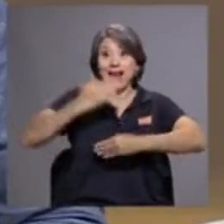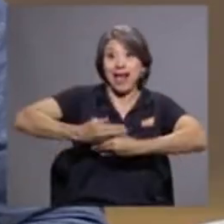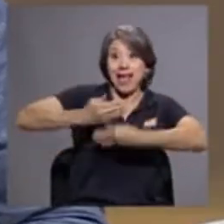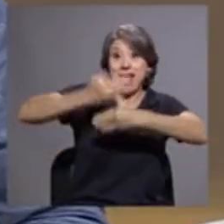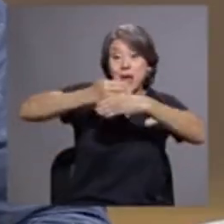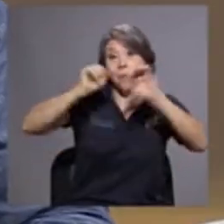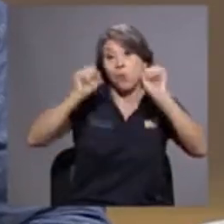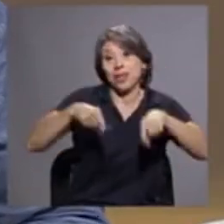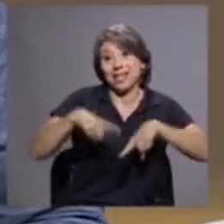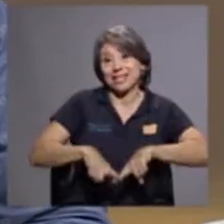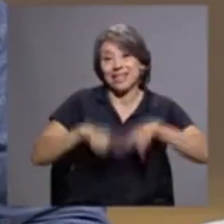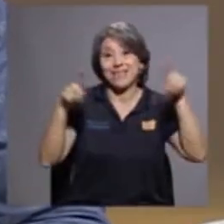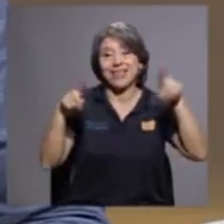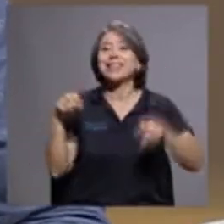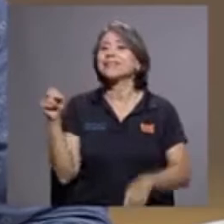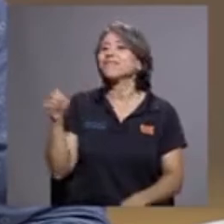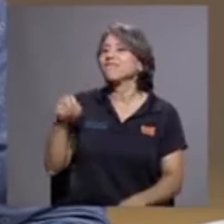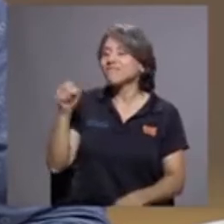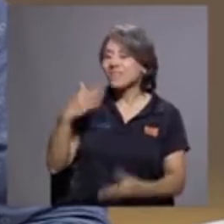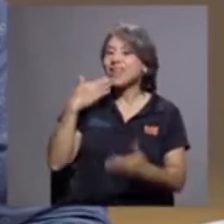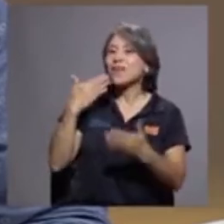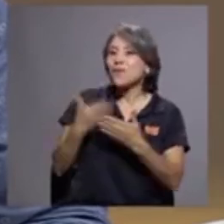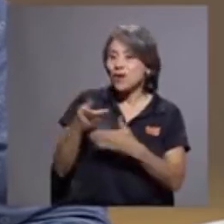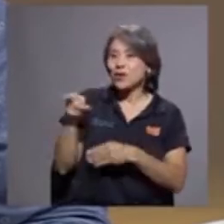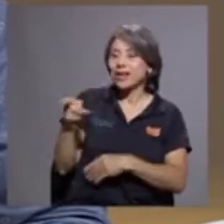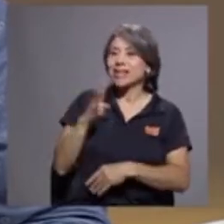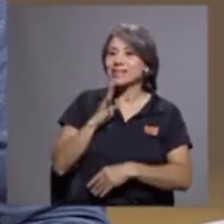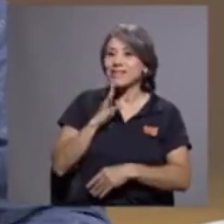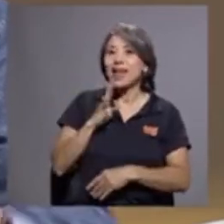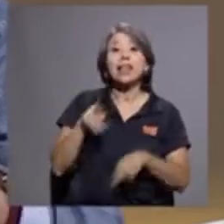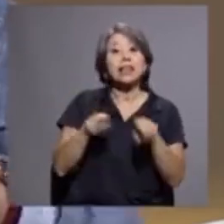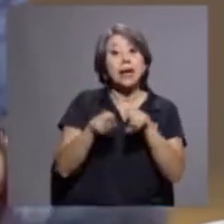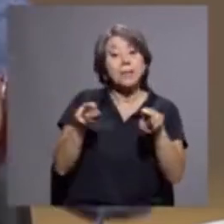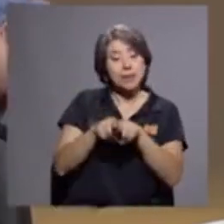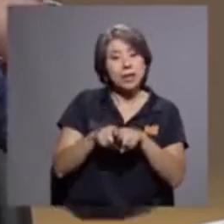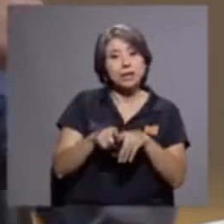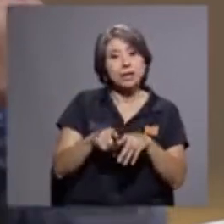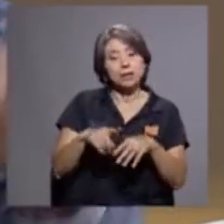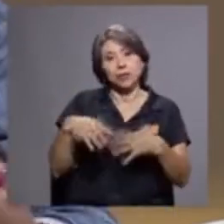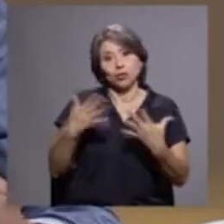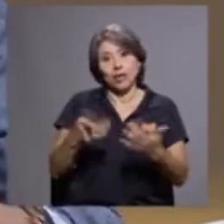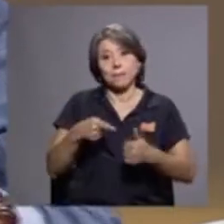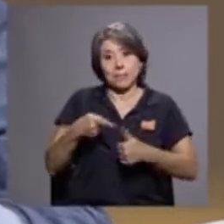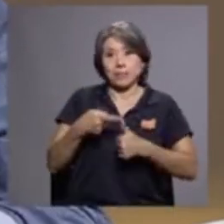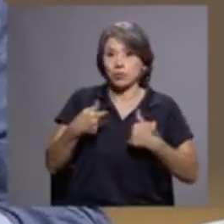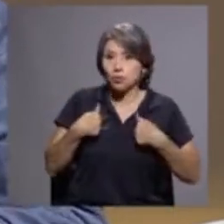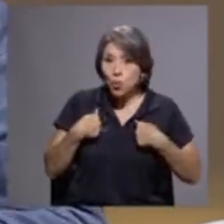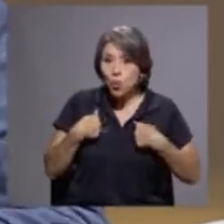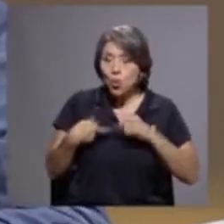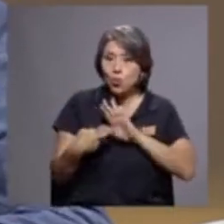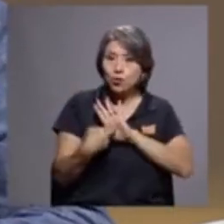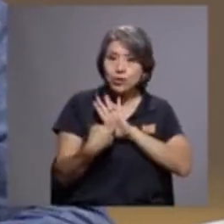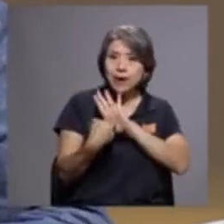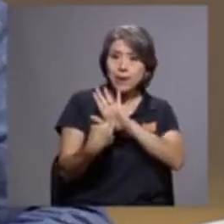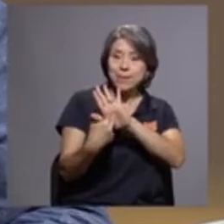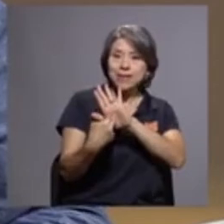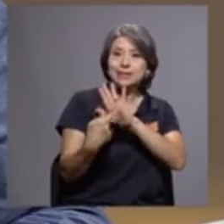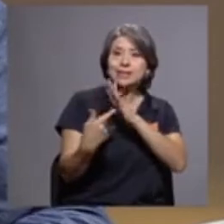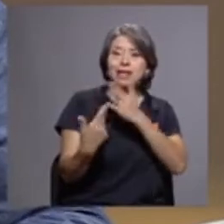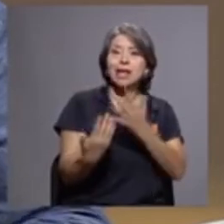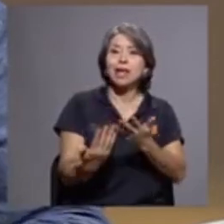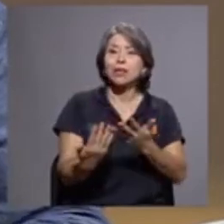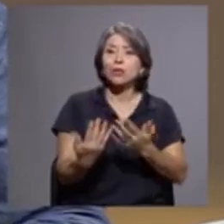que me está tocando ese punto, porque también yo acuerdo, o sea, nosotros, bueno, primero que todo yo represento un